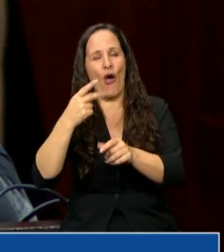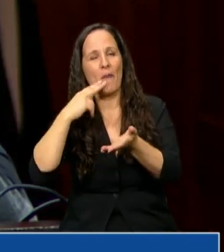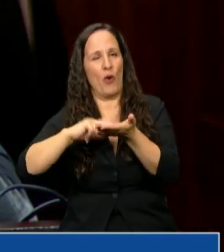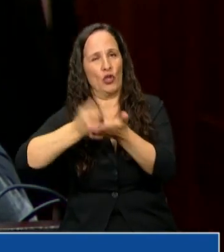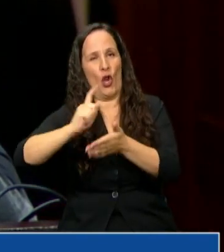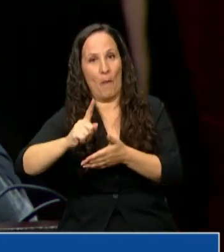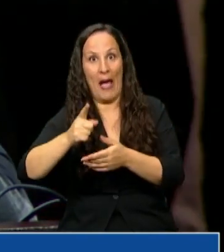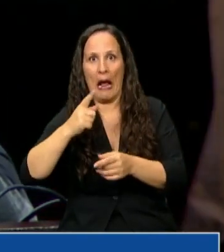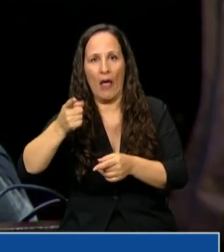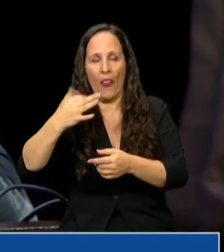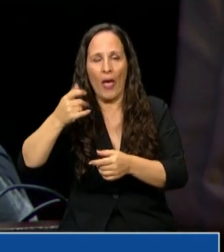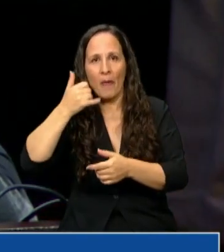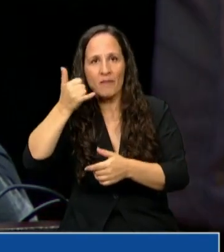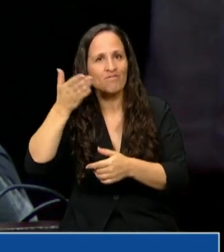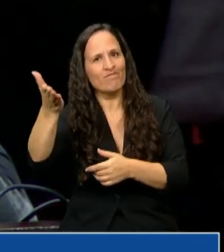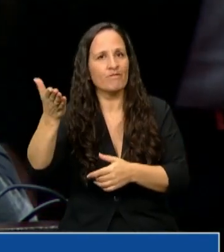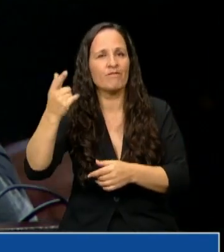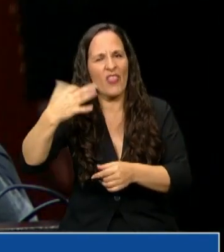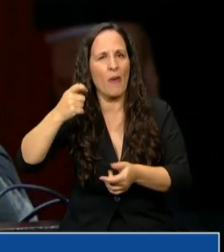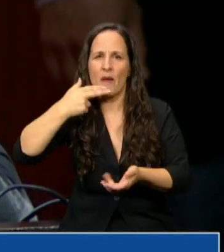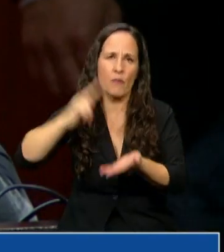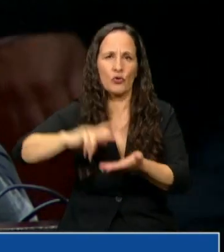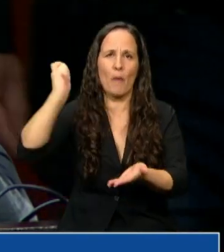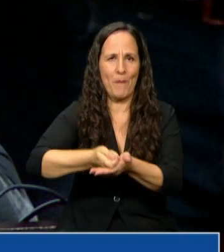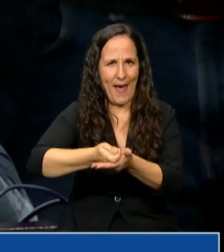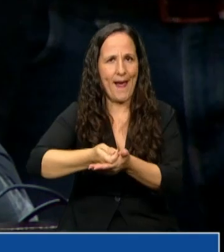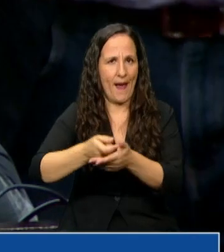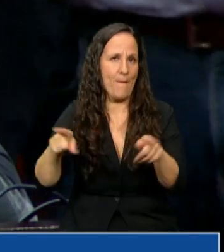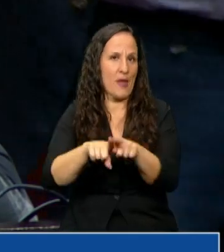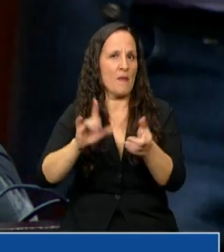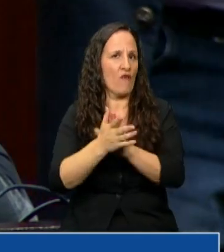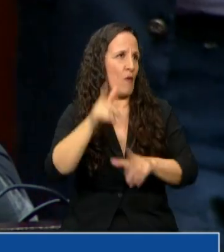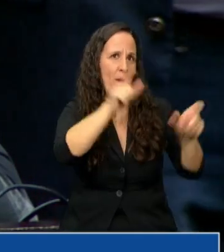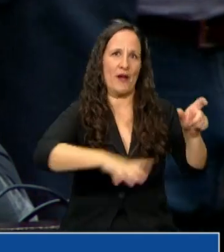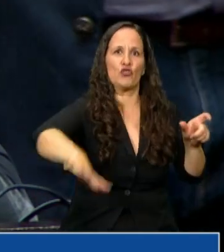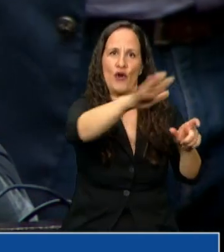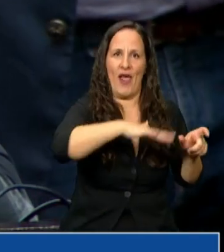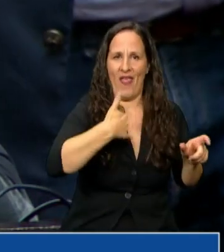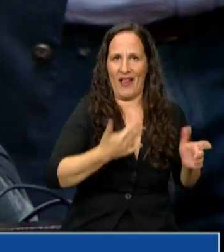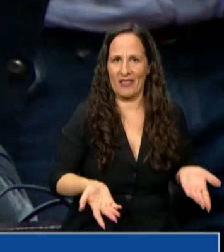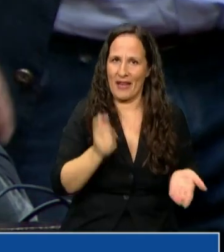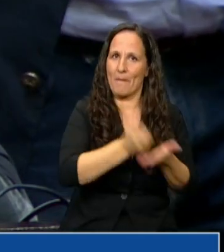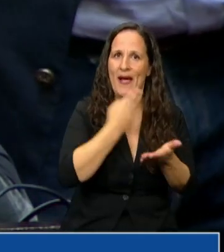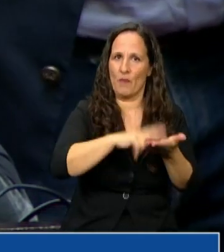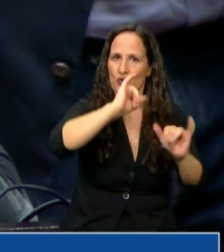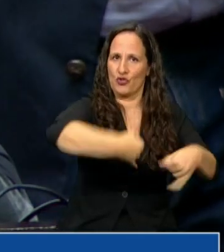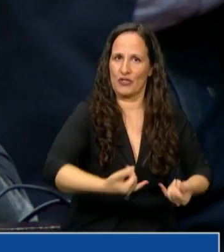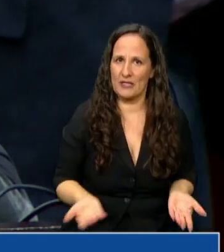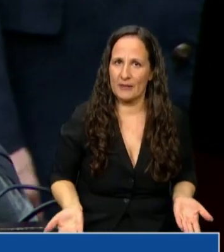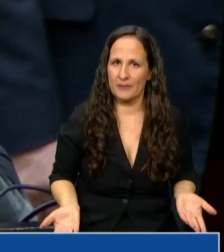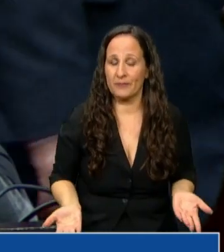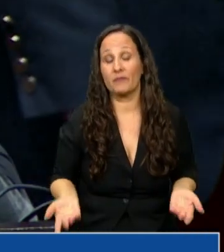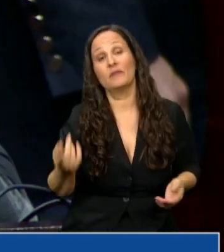y decirles que cumplan con sus obligaciones y paguen los impuestos como lo hace la mayoría del pueblo argentino. Pero bueno, todo esto